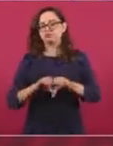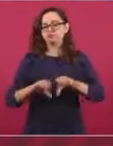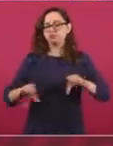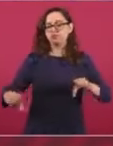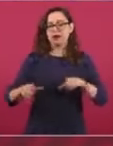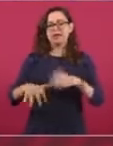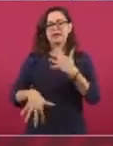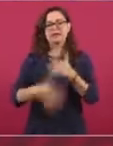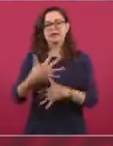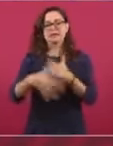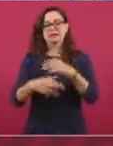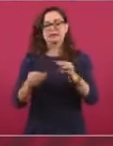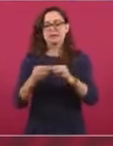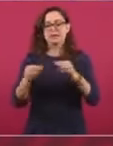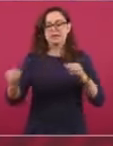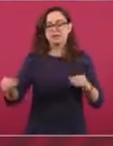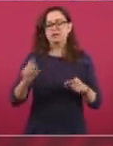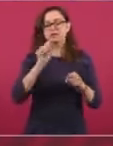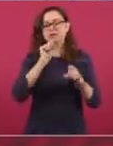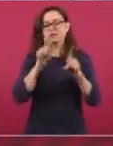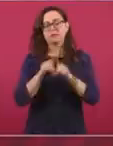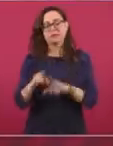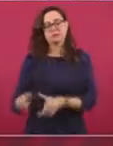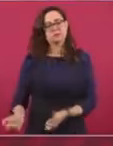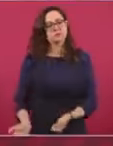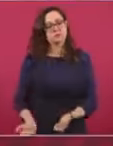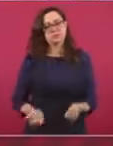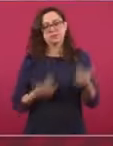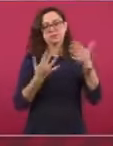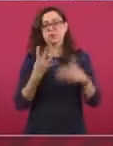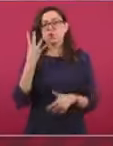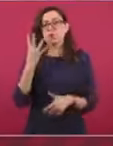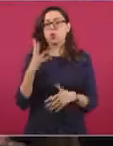trabajos, estos cuatro descensos que hicieron los rescatistas,